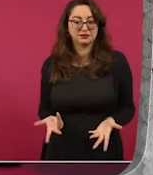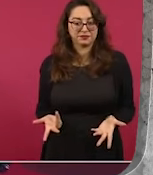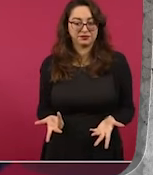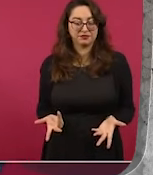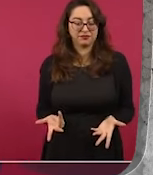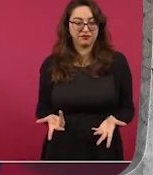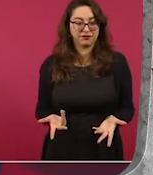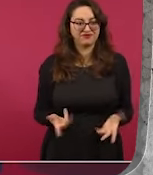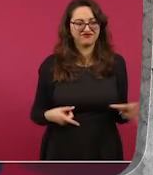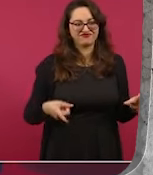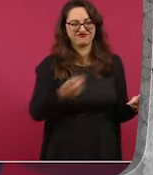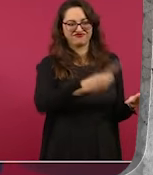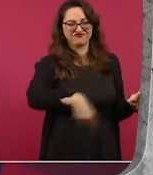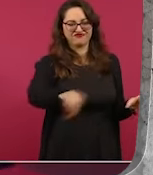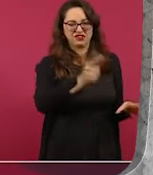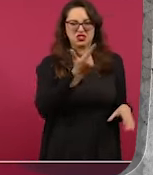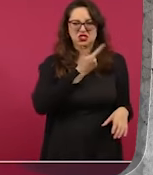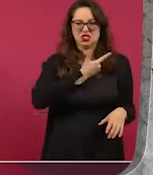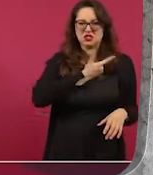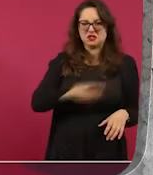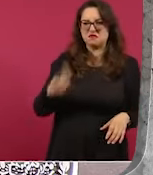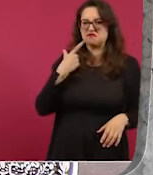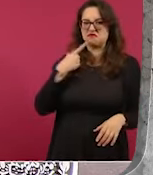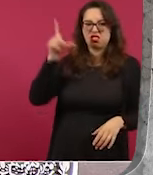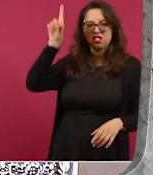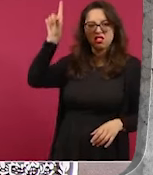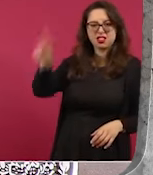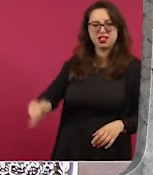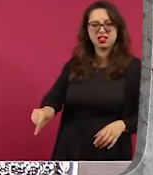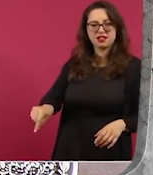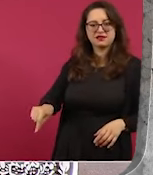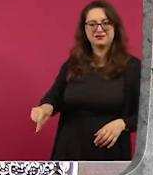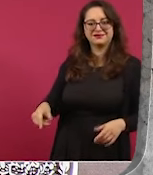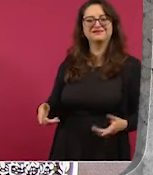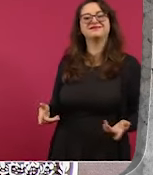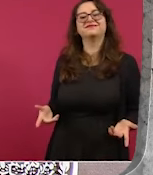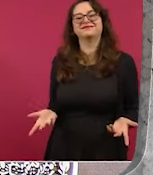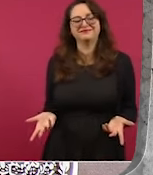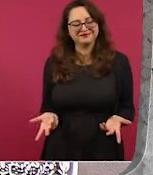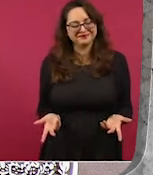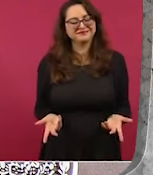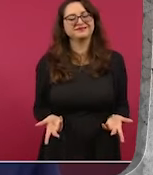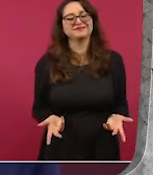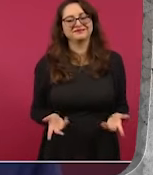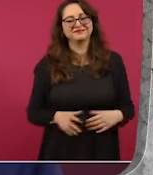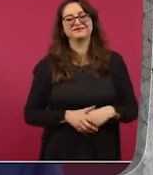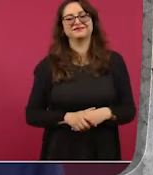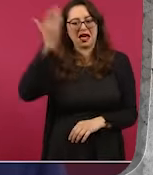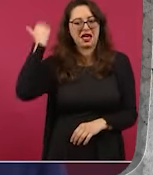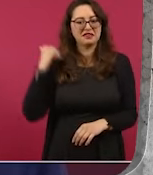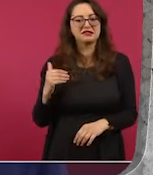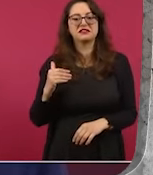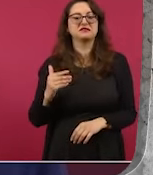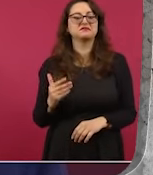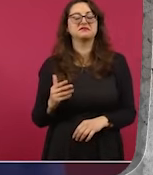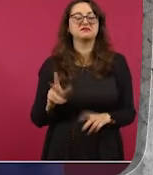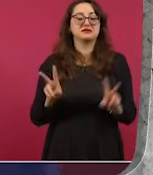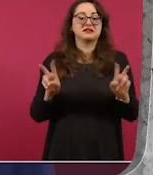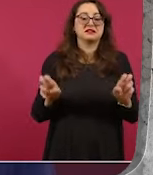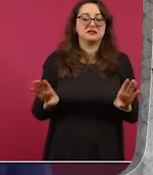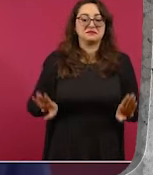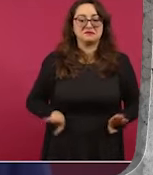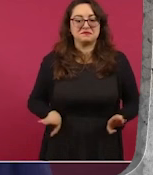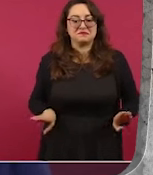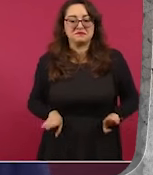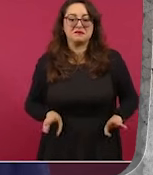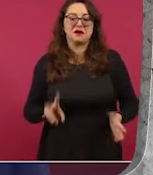exaltaba. No, hablar de eso, de valores, ¿dónde